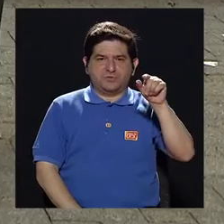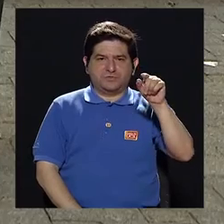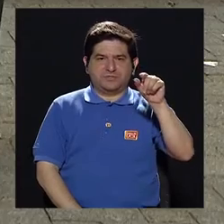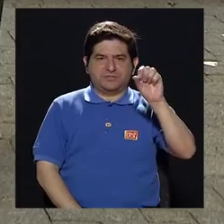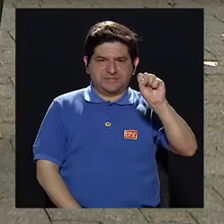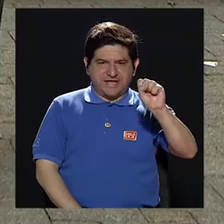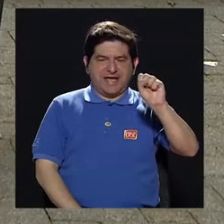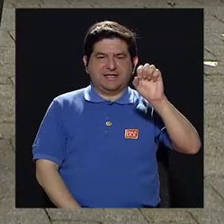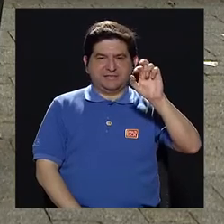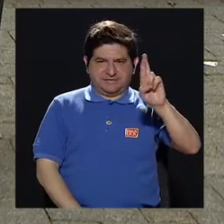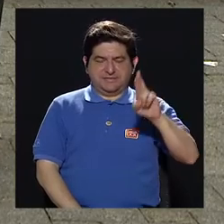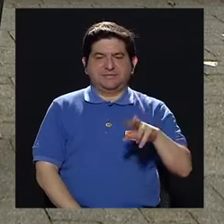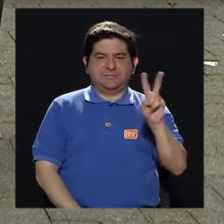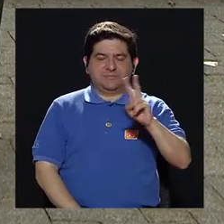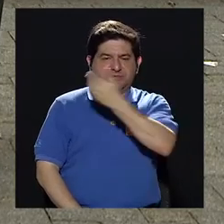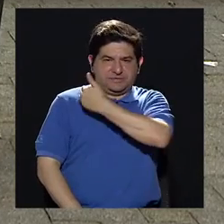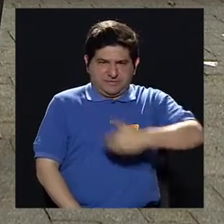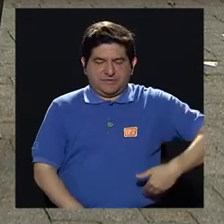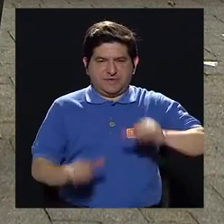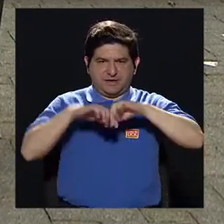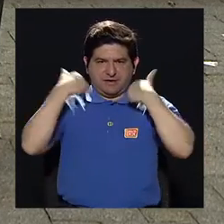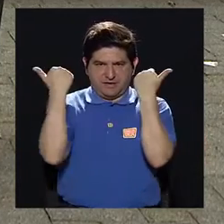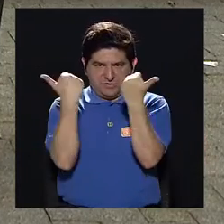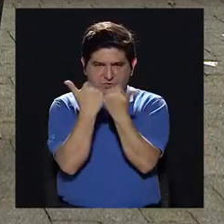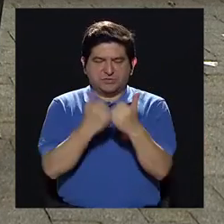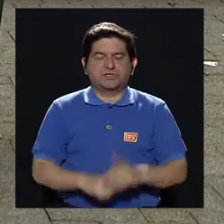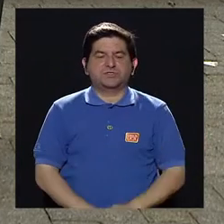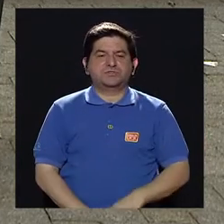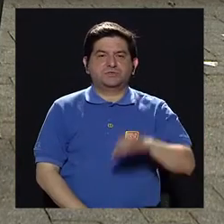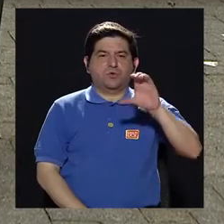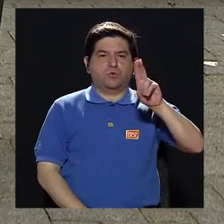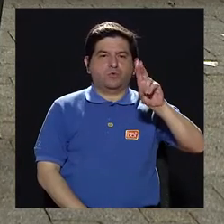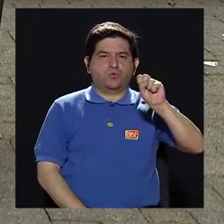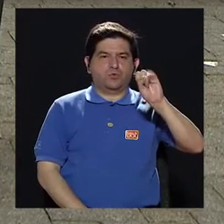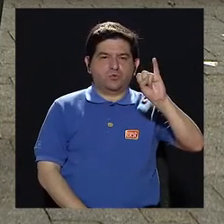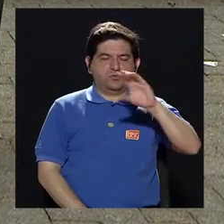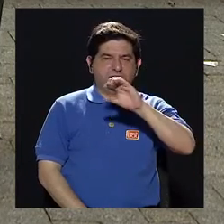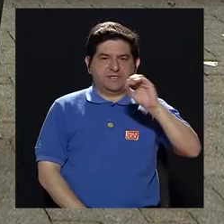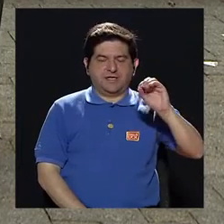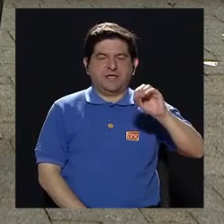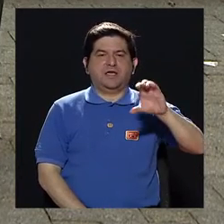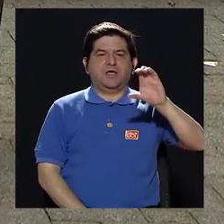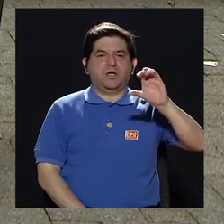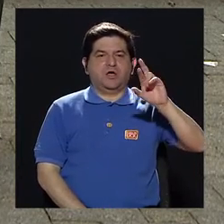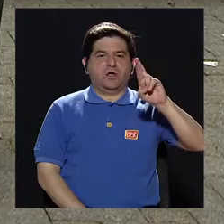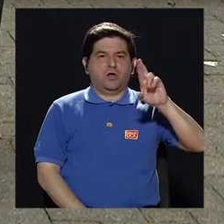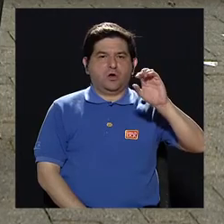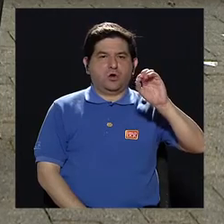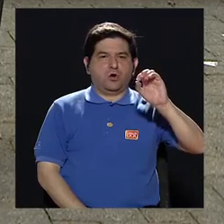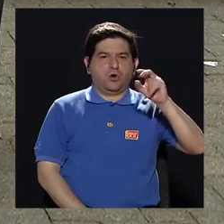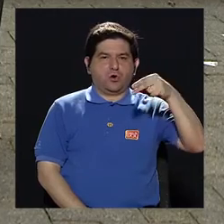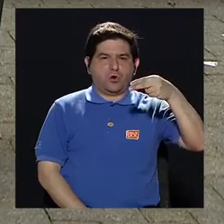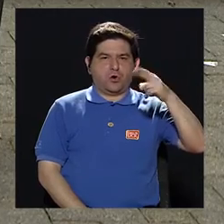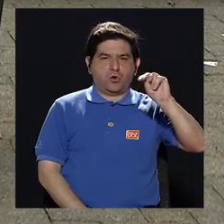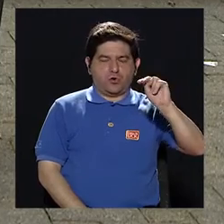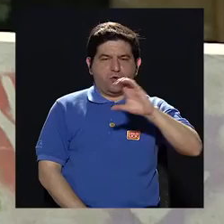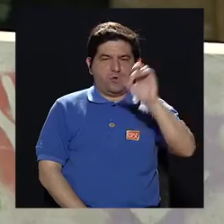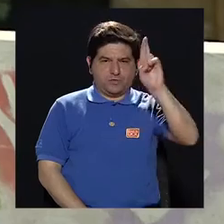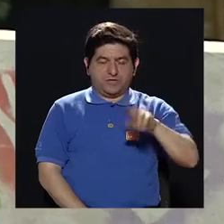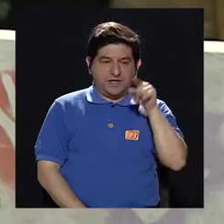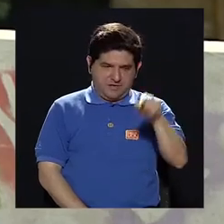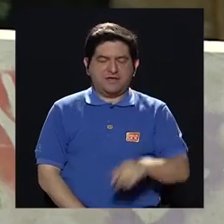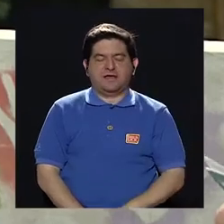Sáenz Ramírez, quien es vicepresidenta de la Asociación de CUSI y Crown en Costa Rica. Y además ella